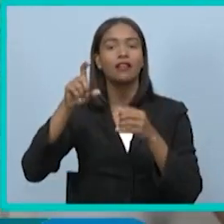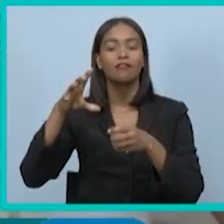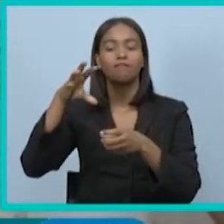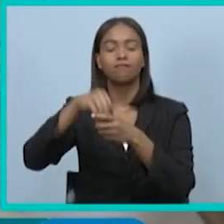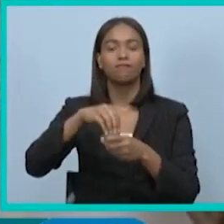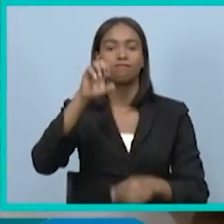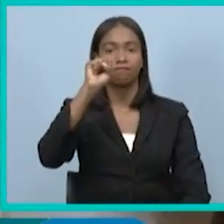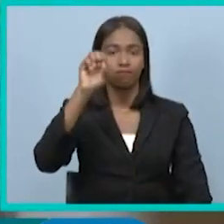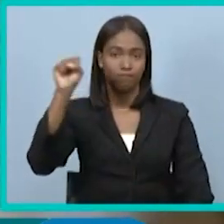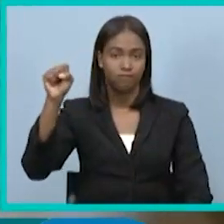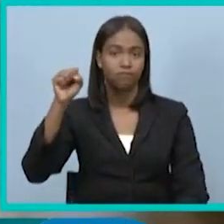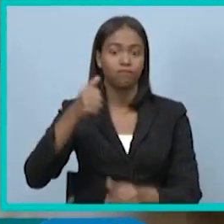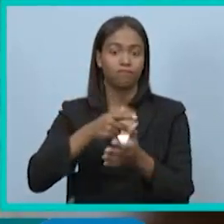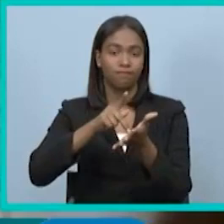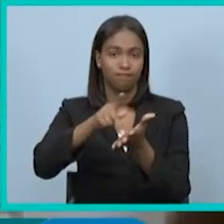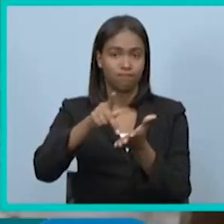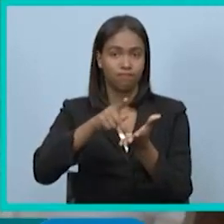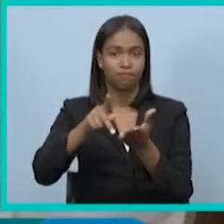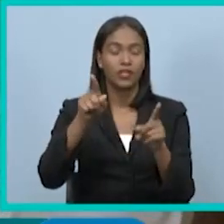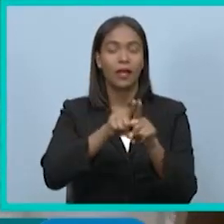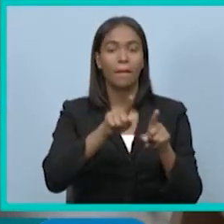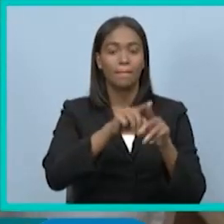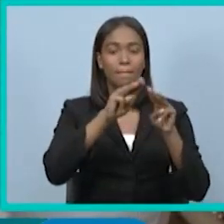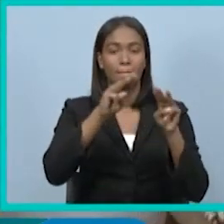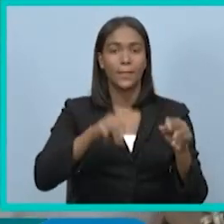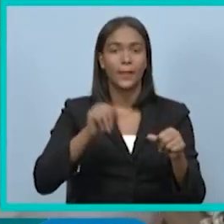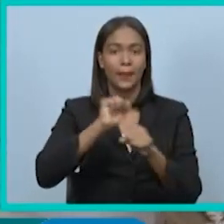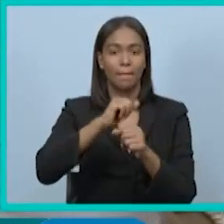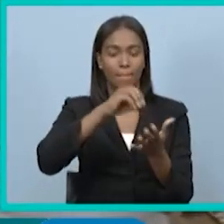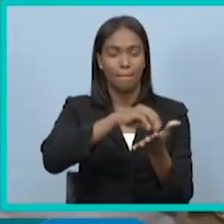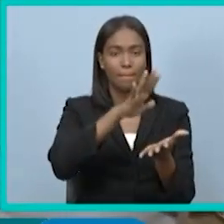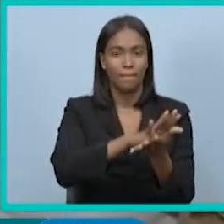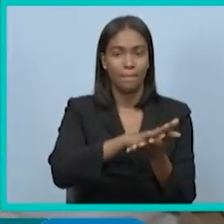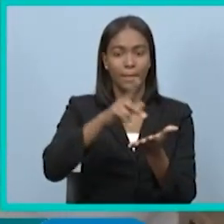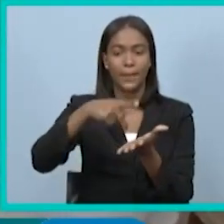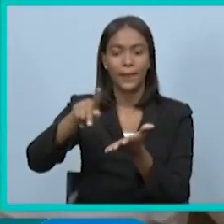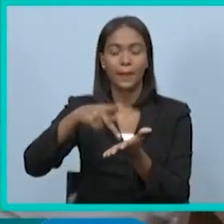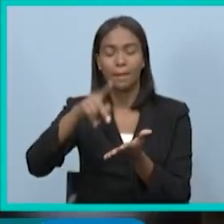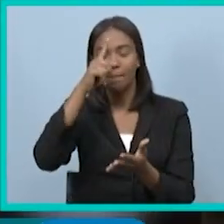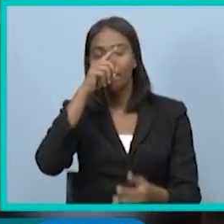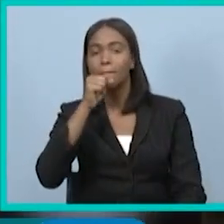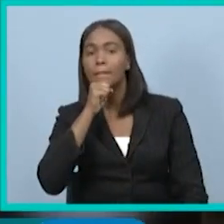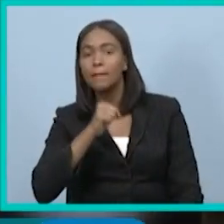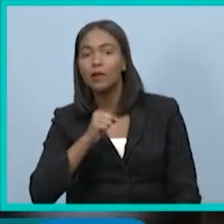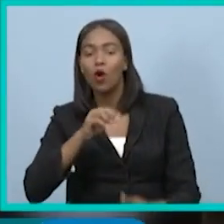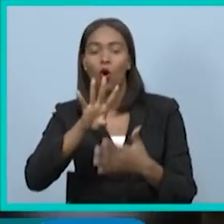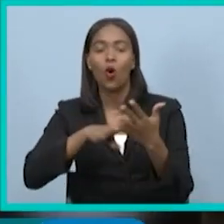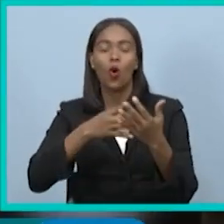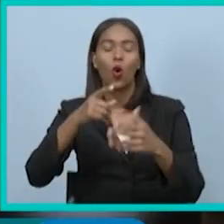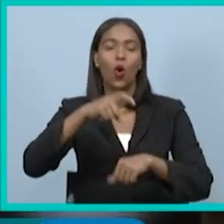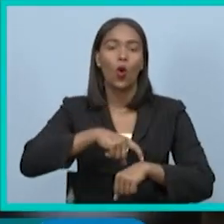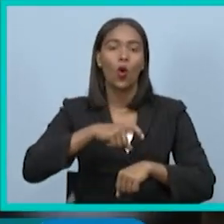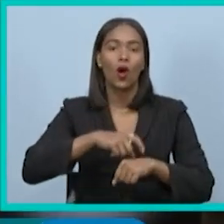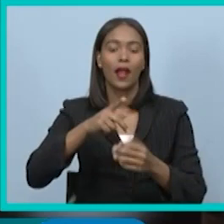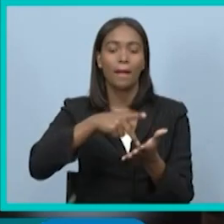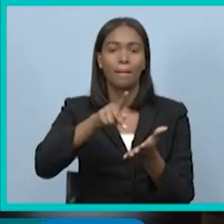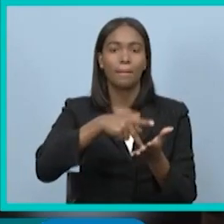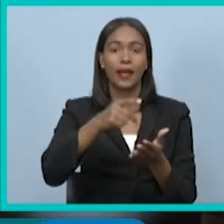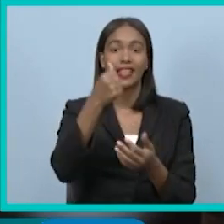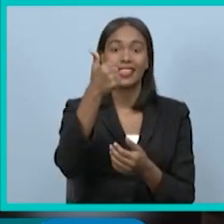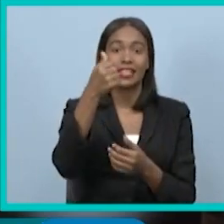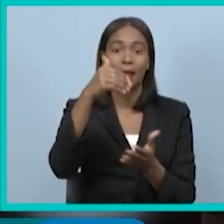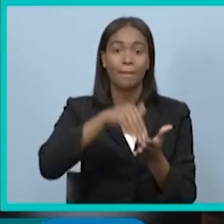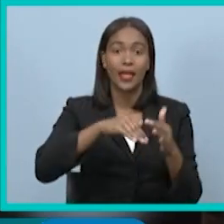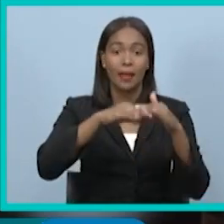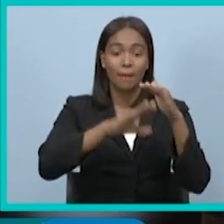seguridad social, registradas en el Ministerio de Trabajo, pensión por vejez, horario, salario mínimo de 10 mil pesos y todos los